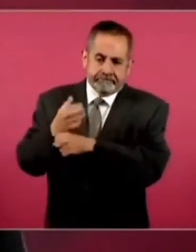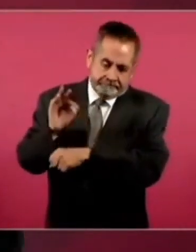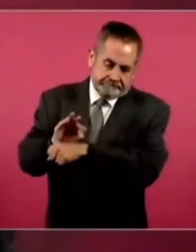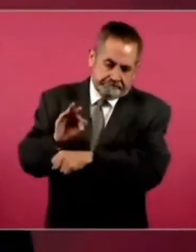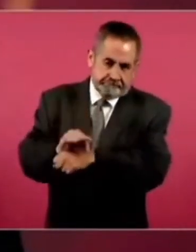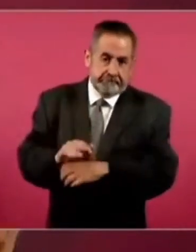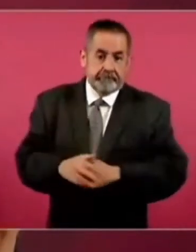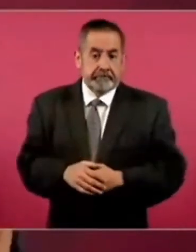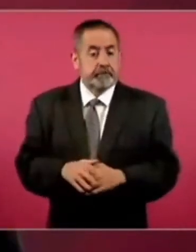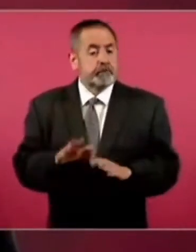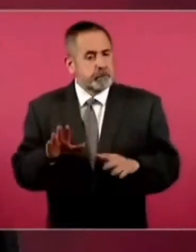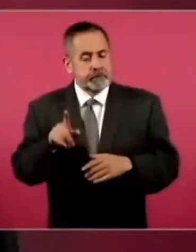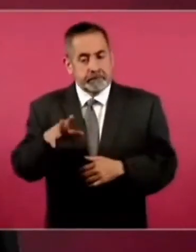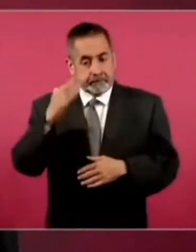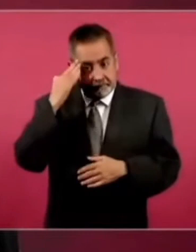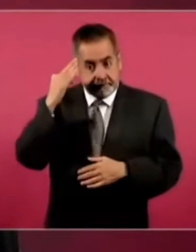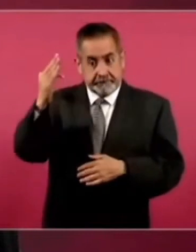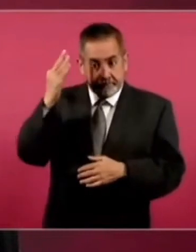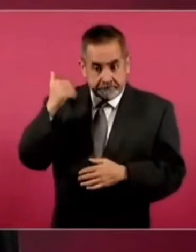Entonces. En ese tiempo.